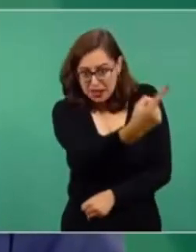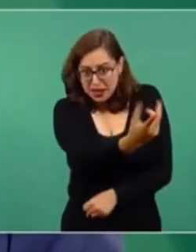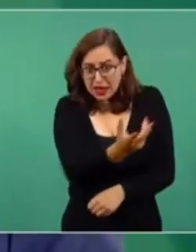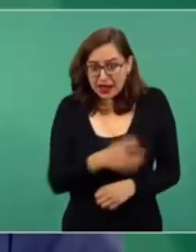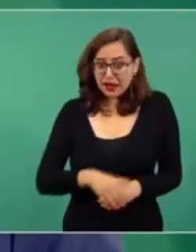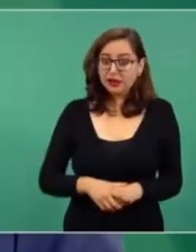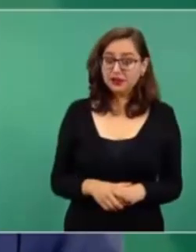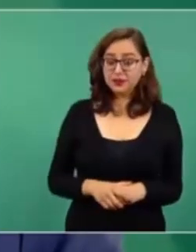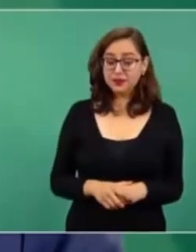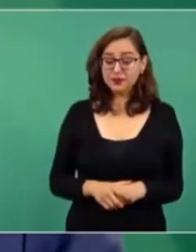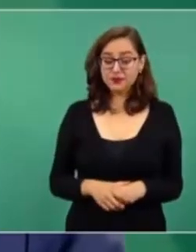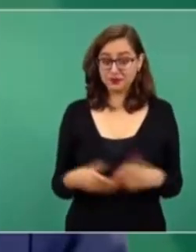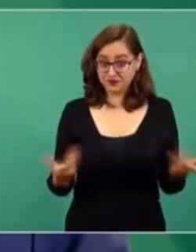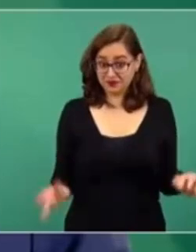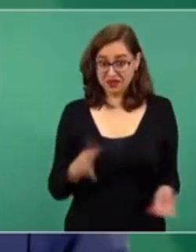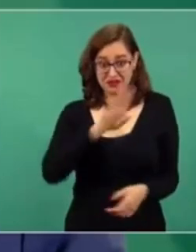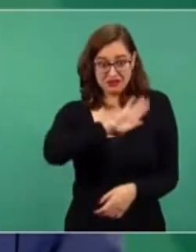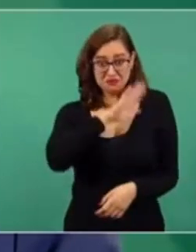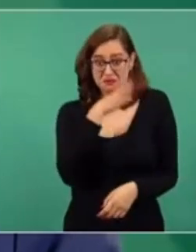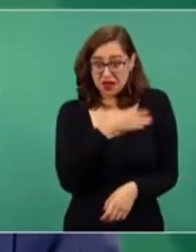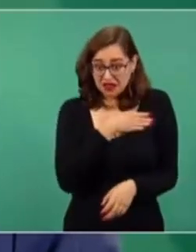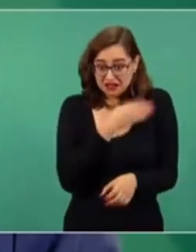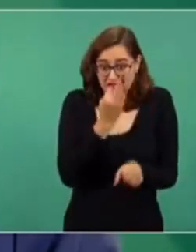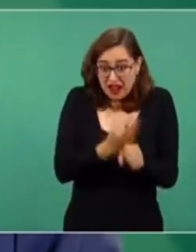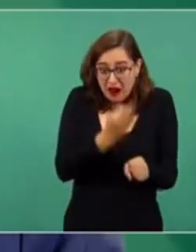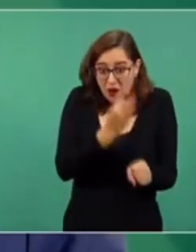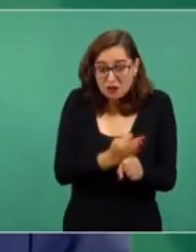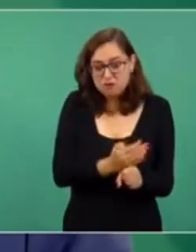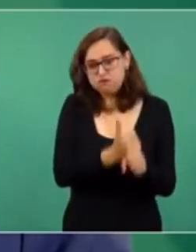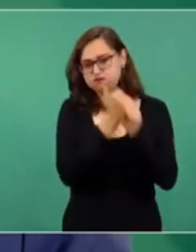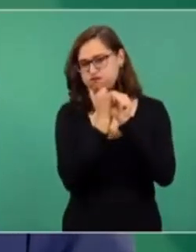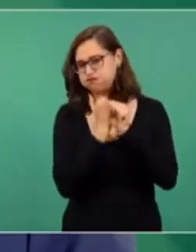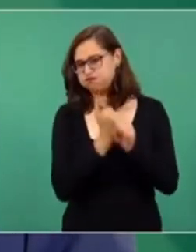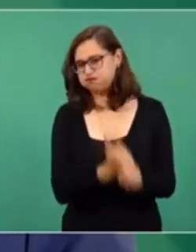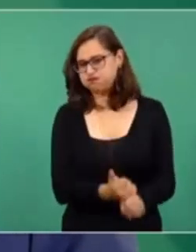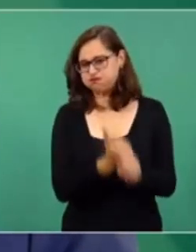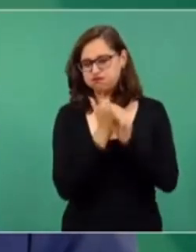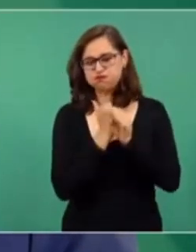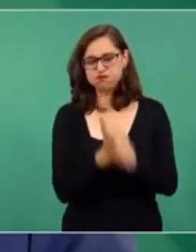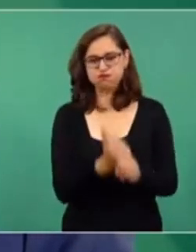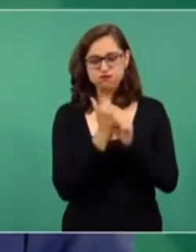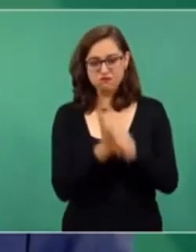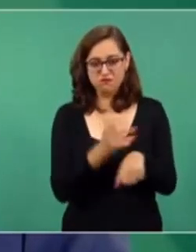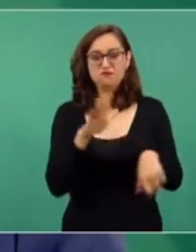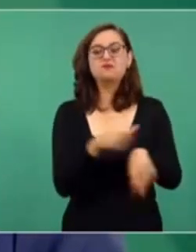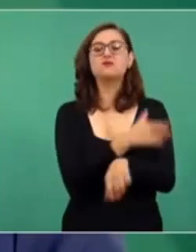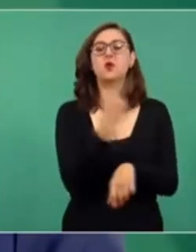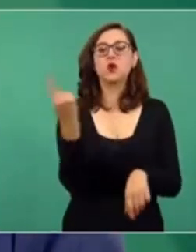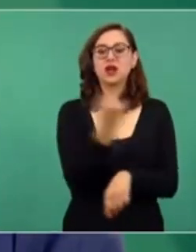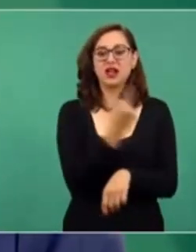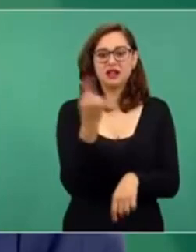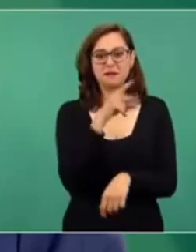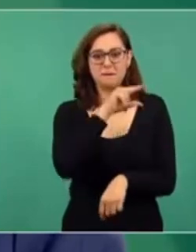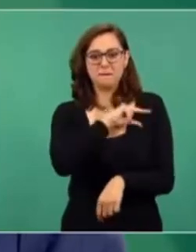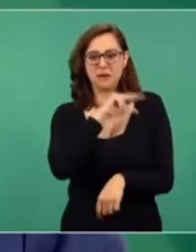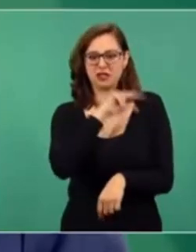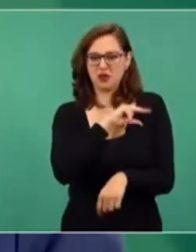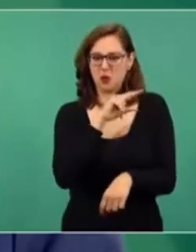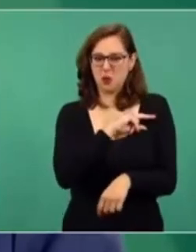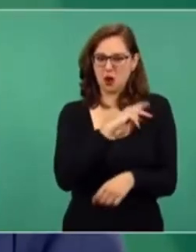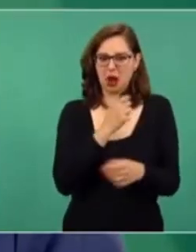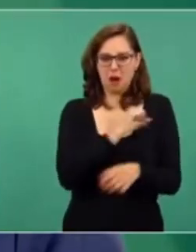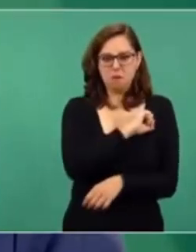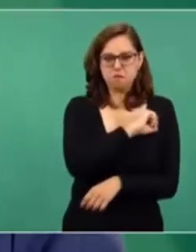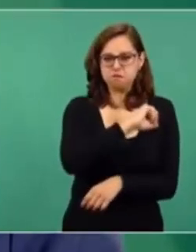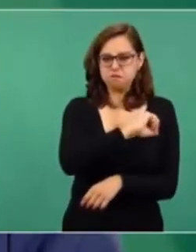Allá están padeciendo de incrementos en el cobro de la luz y con todo